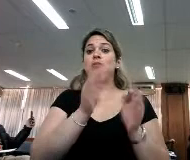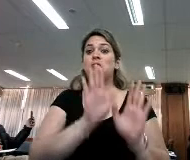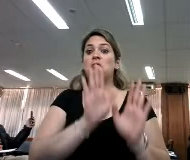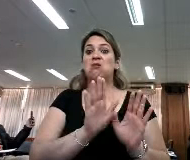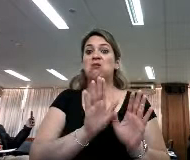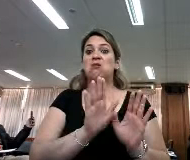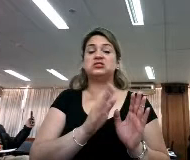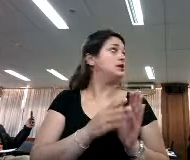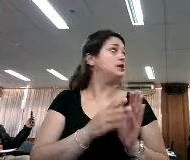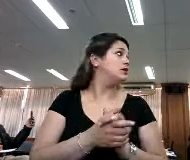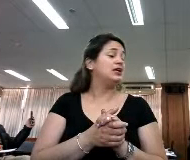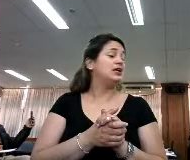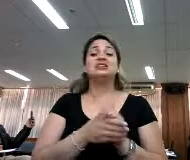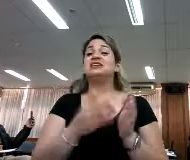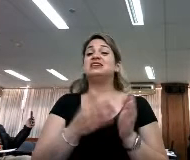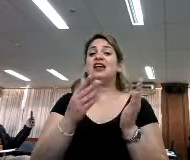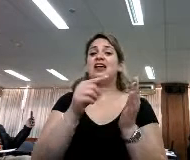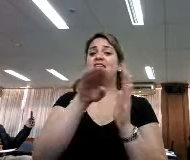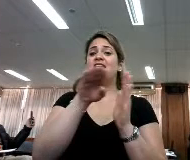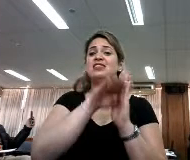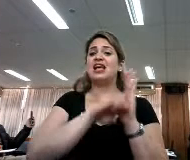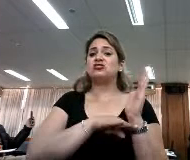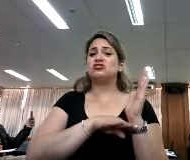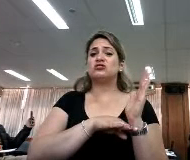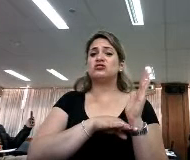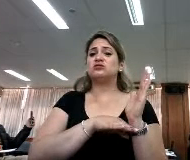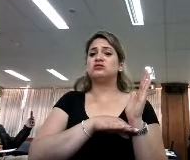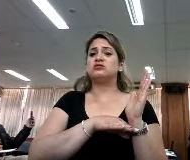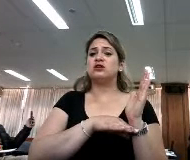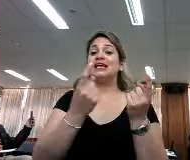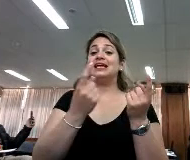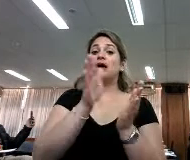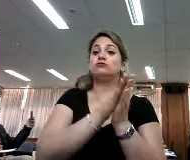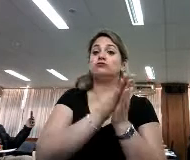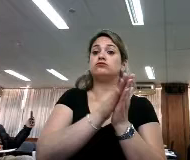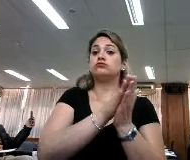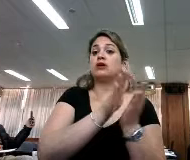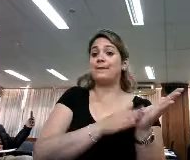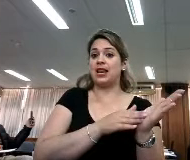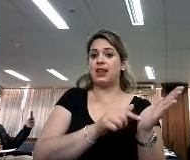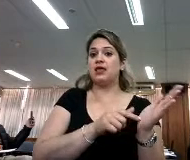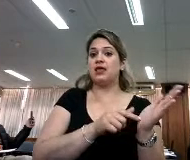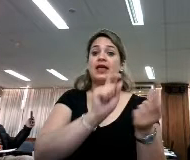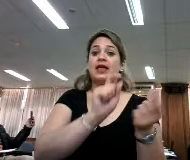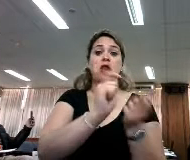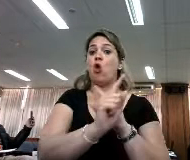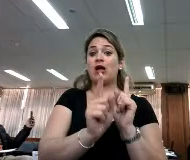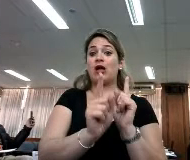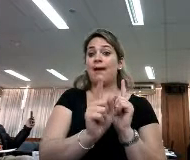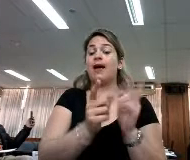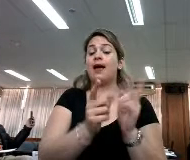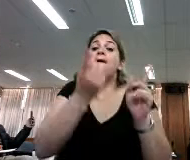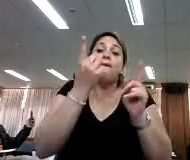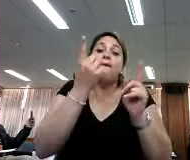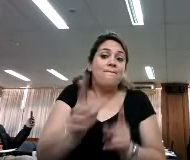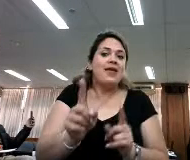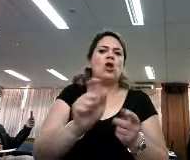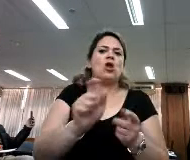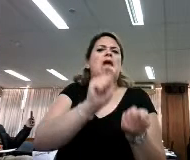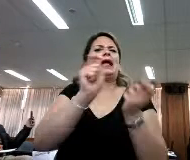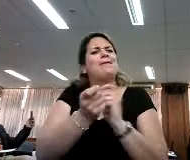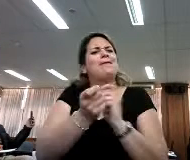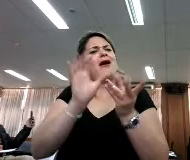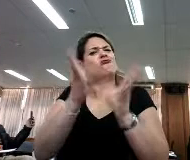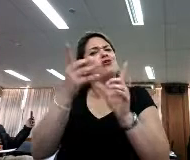textos tradicionales están unidos a su seporte, son estables, es algo no mutable, o mutable pero en un sentido distinto.